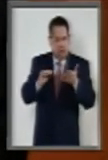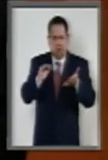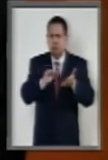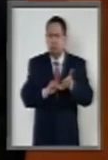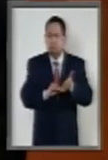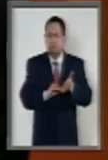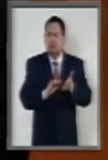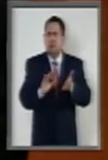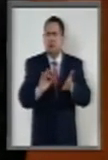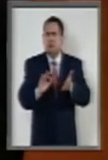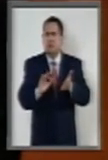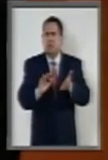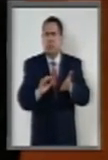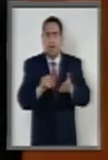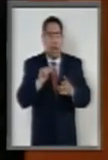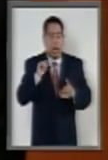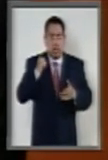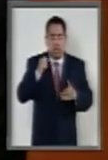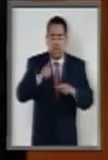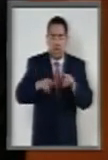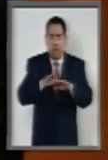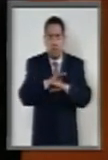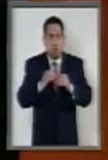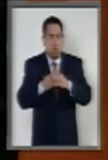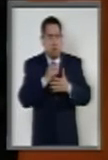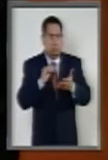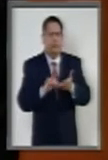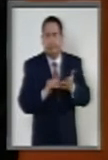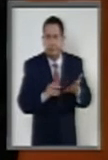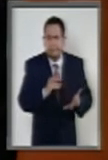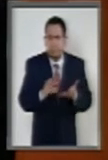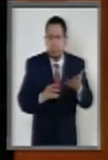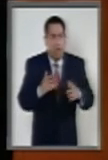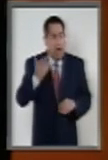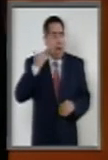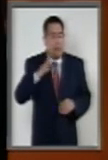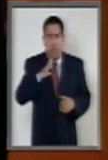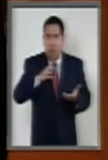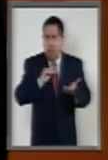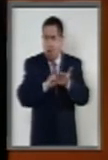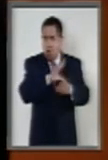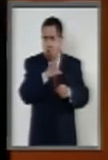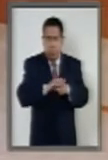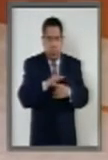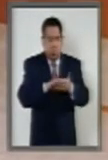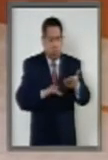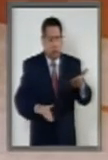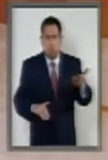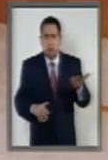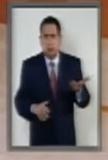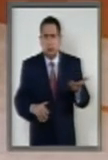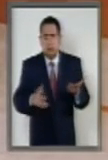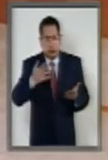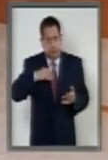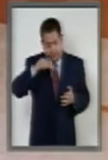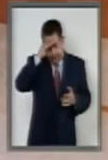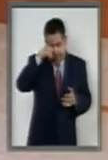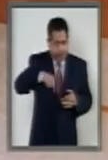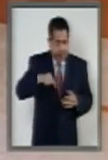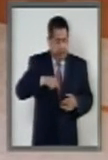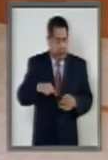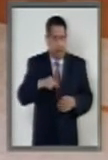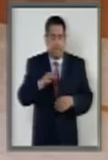de este dictamen estuvo, estuvieron contenidos en todos los documentos previos. Porque los temas de esta